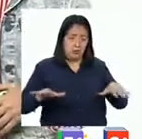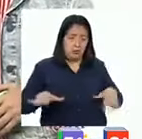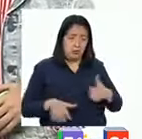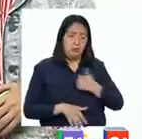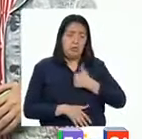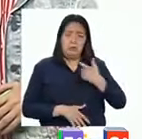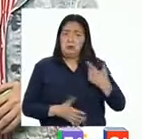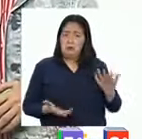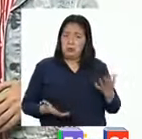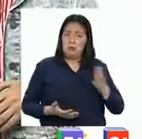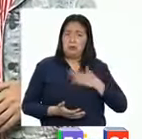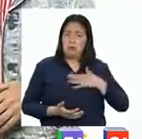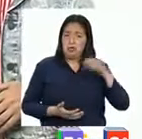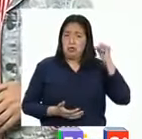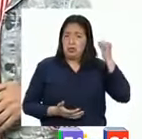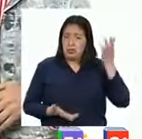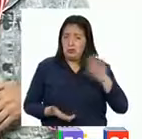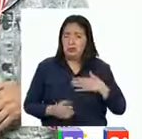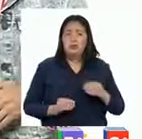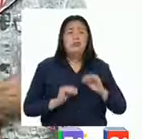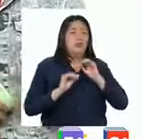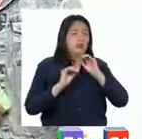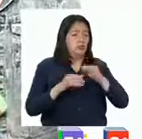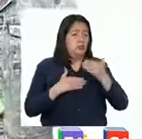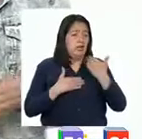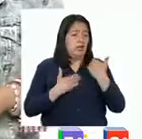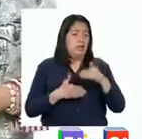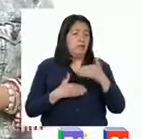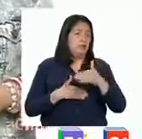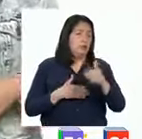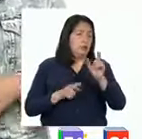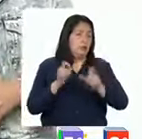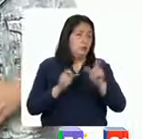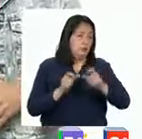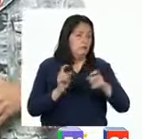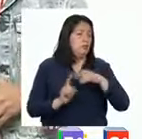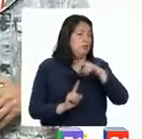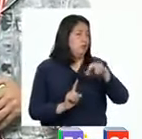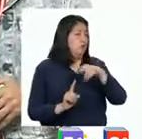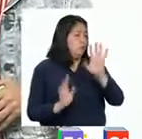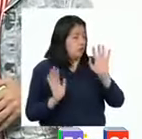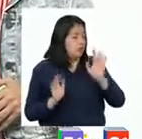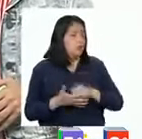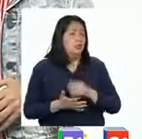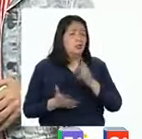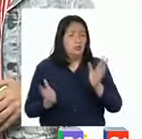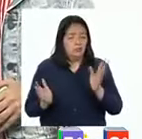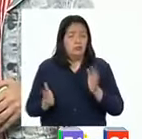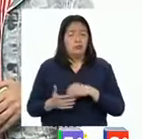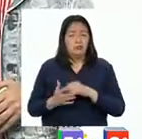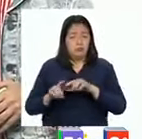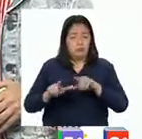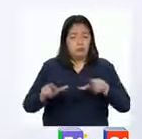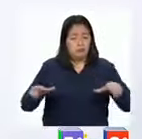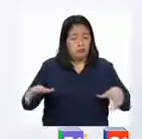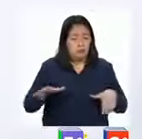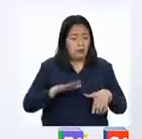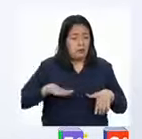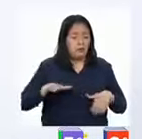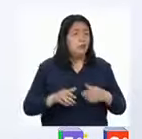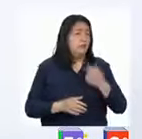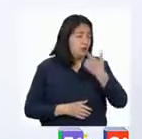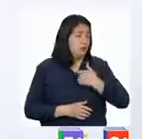personal y que es nuestro derecho establecer los límites con las personas que nos rodean en relación con nuestro espacio personal.